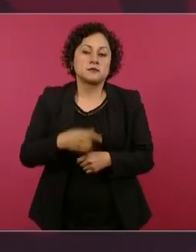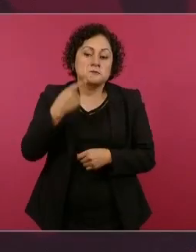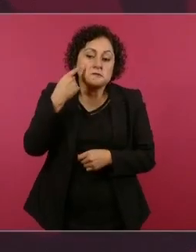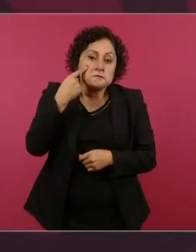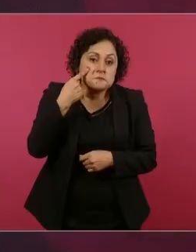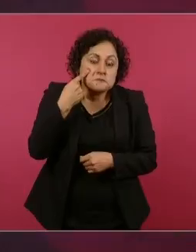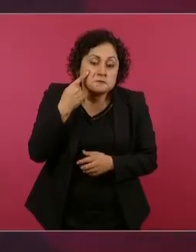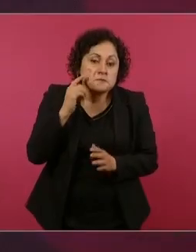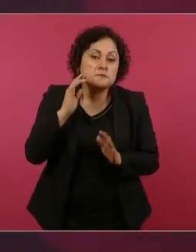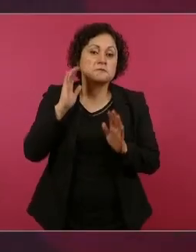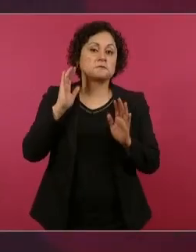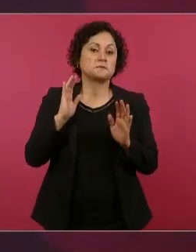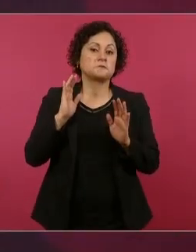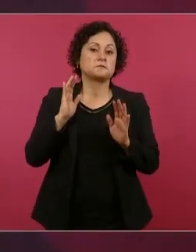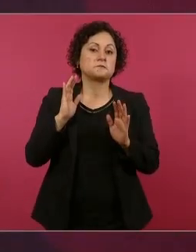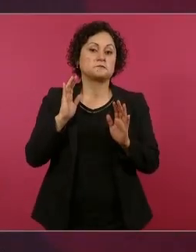ahora.